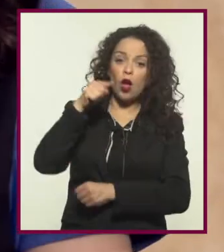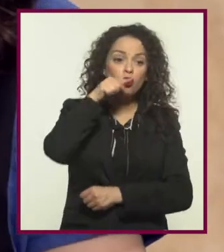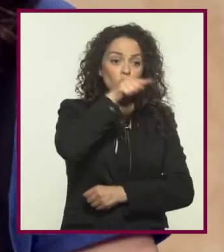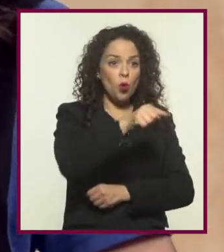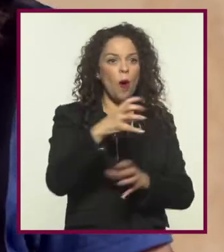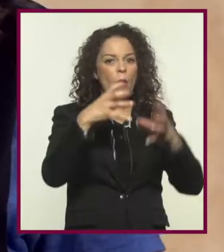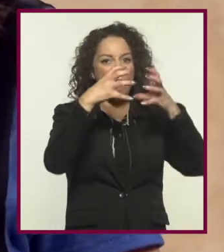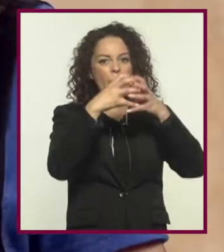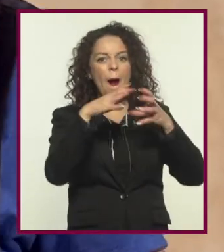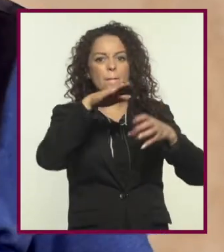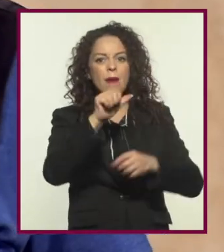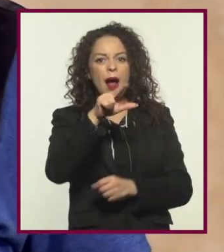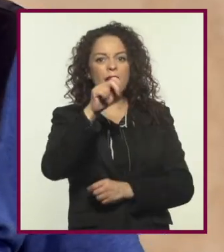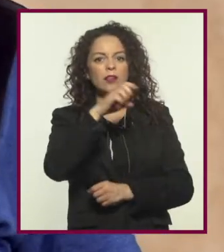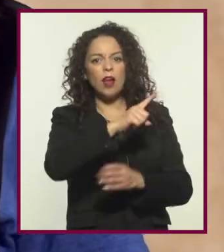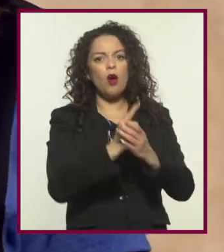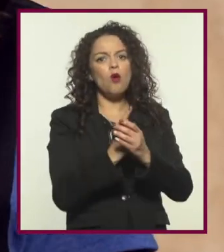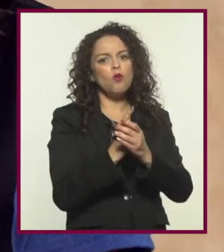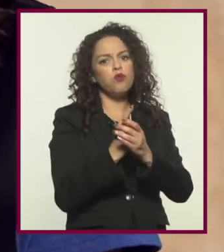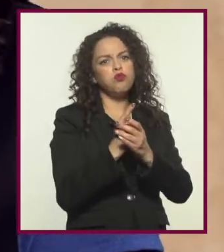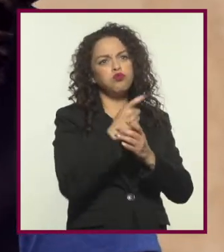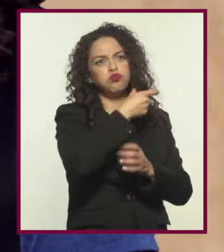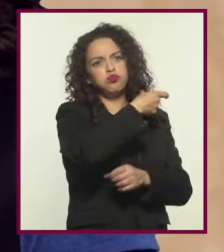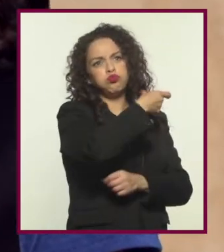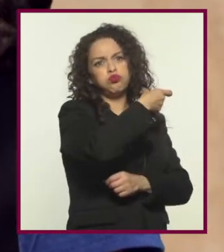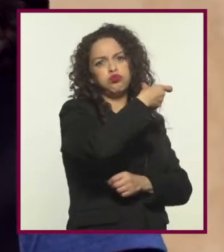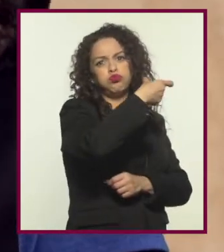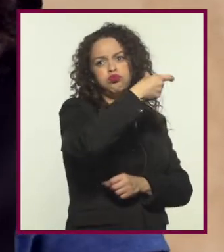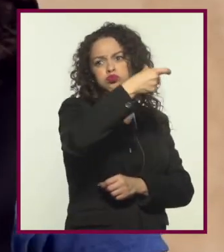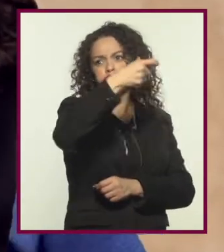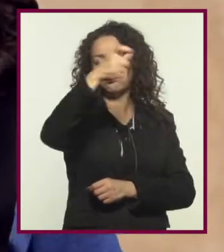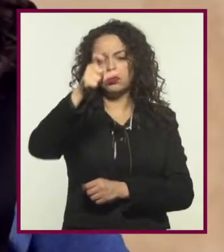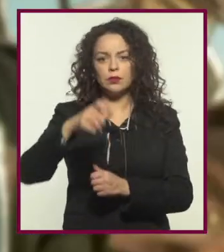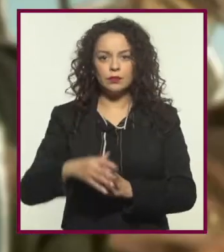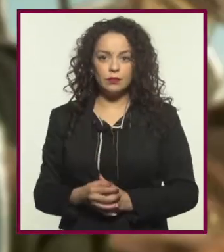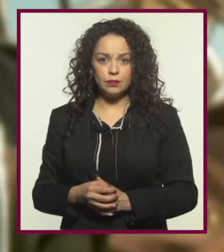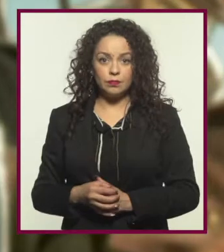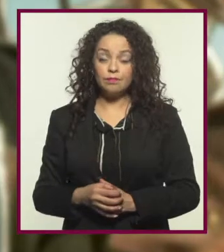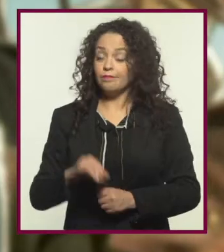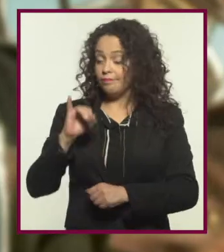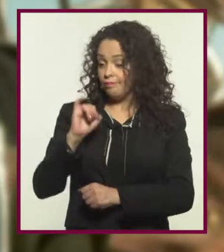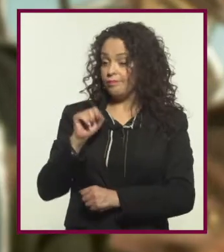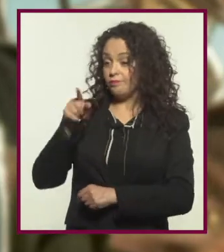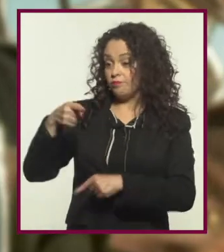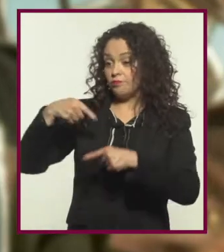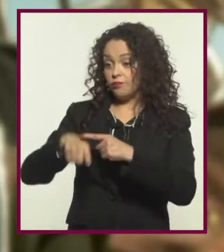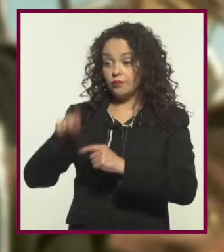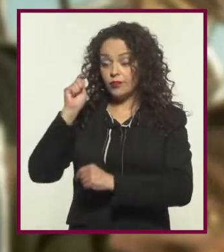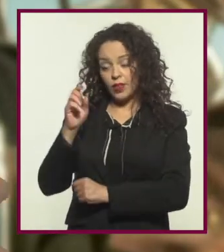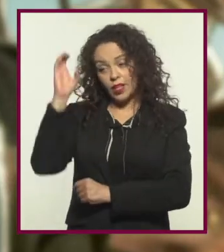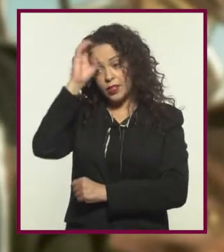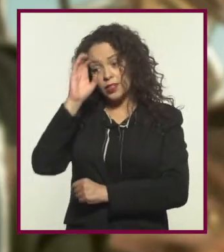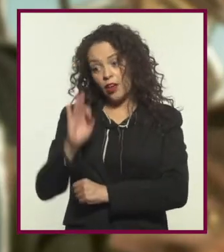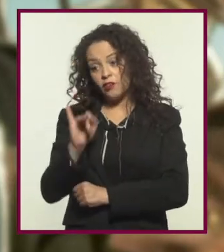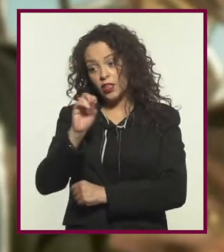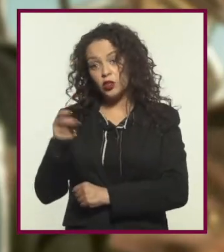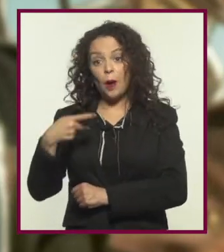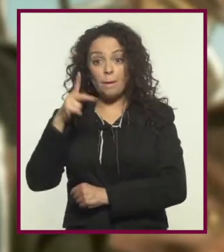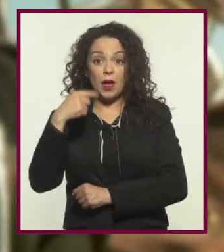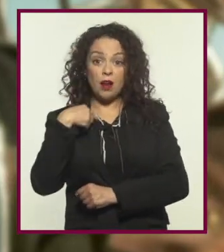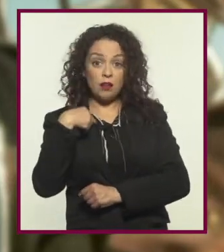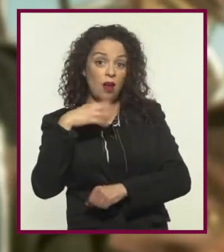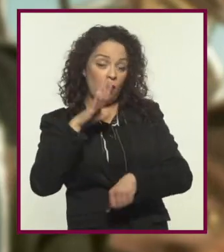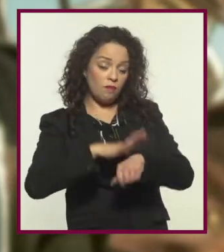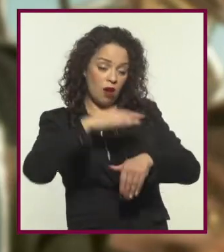ibas a Marte en una nave espacial que desafiaba las leyes de la gravedad. Así es, tú iniciaste el camino de la ciencia ficción,